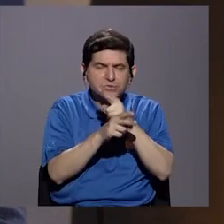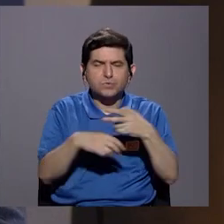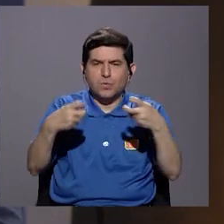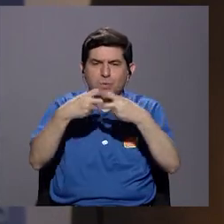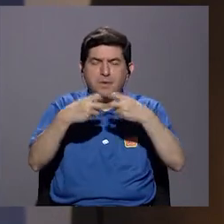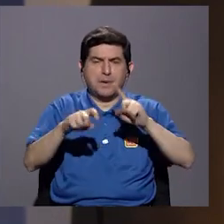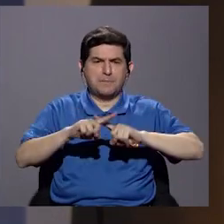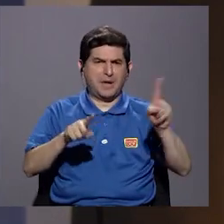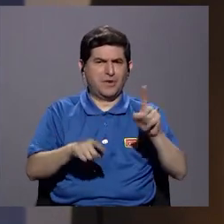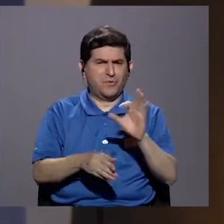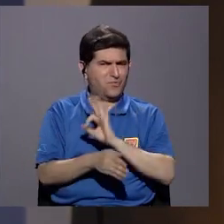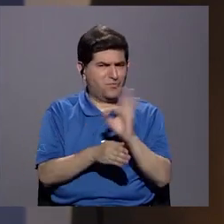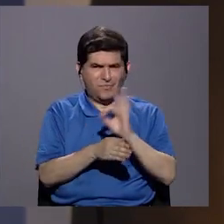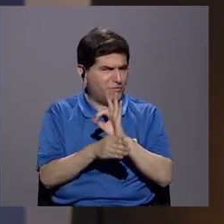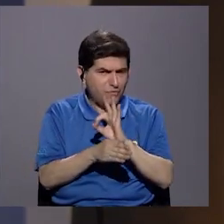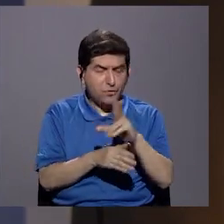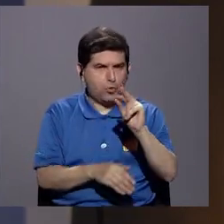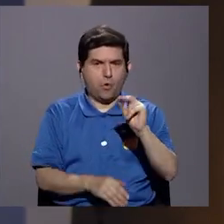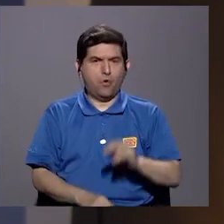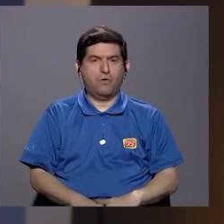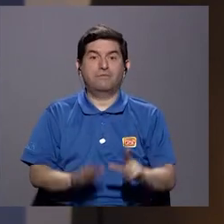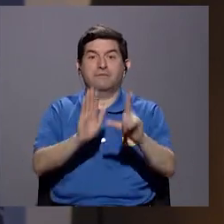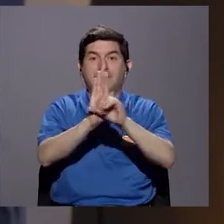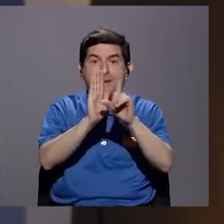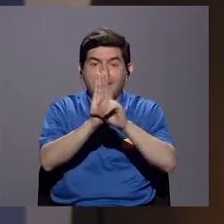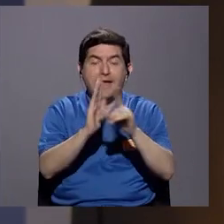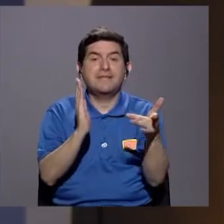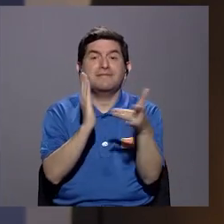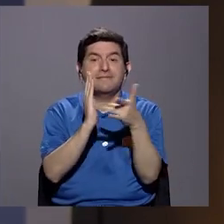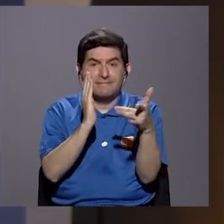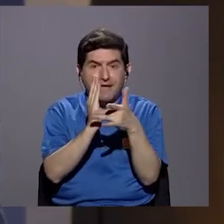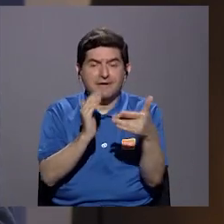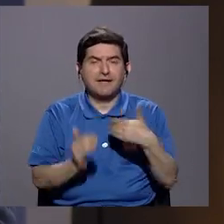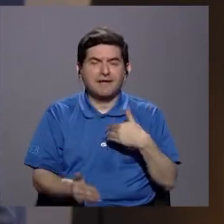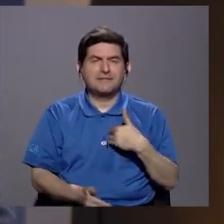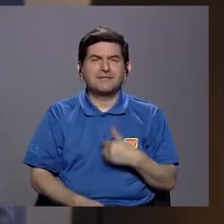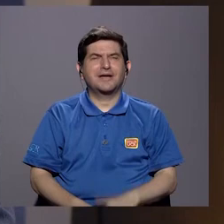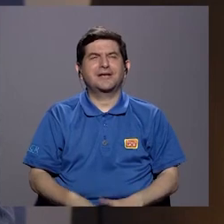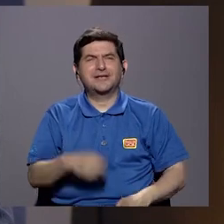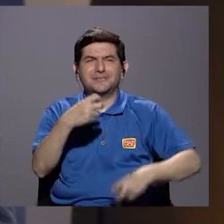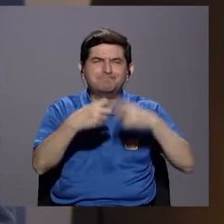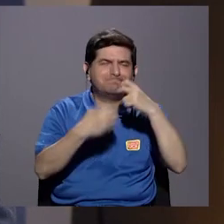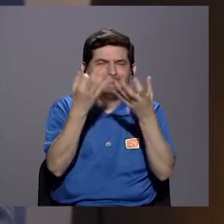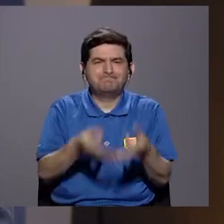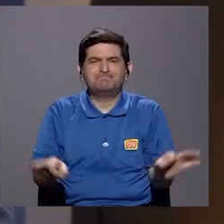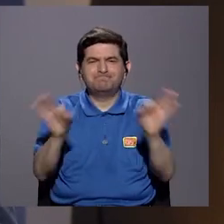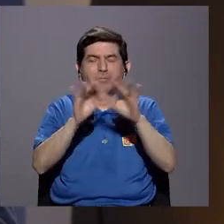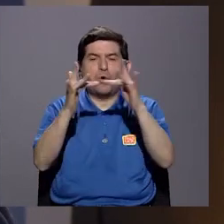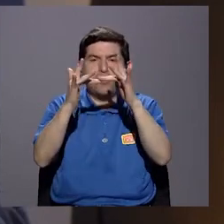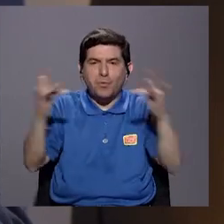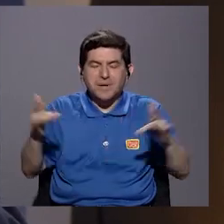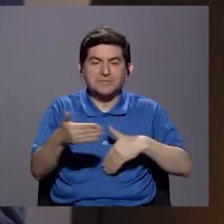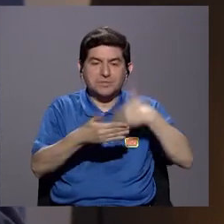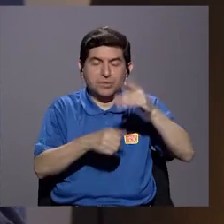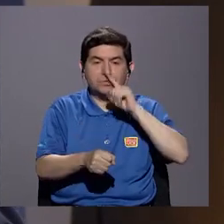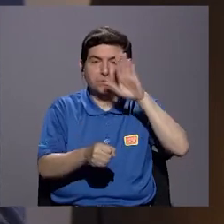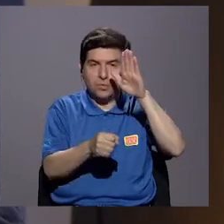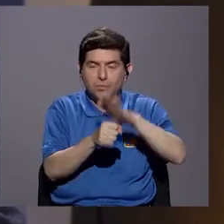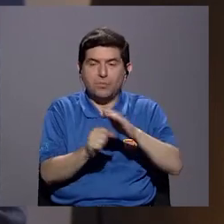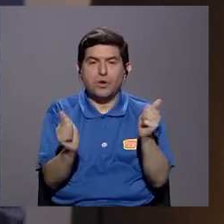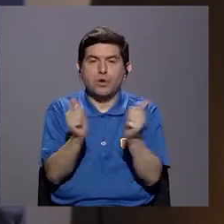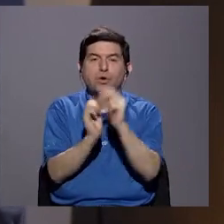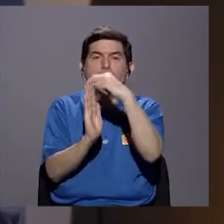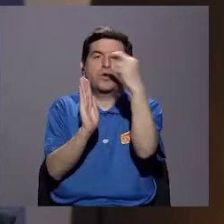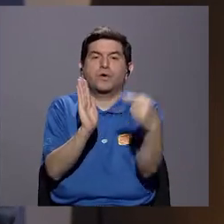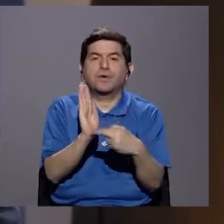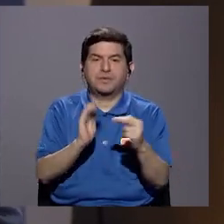pero no porque no esté funcionando el monitoreo electrónico, sino porque la ley, digamos, en términos técnicos tiene algunas deficiencias importantes y vacíos que luego hubo que cubrir por medio de